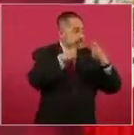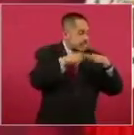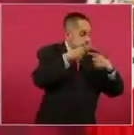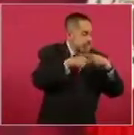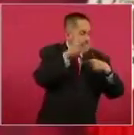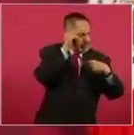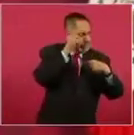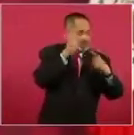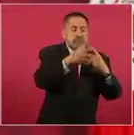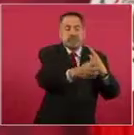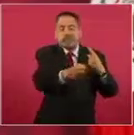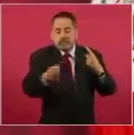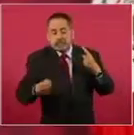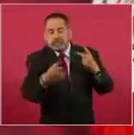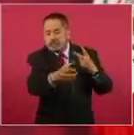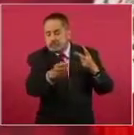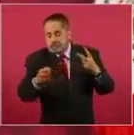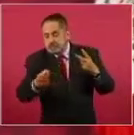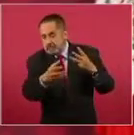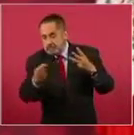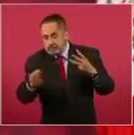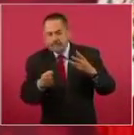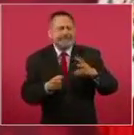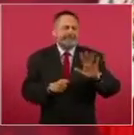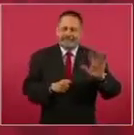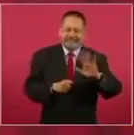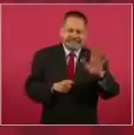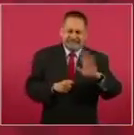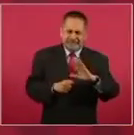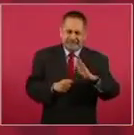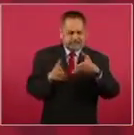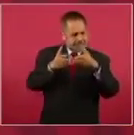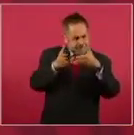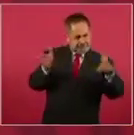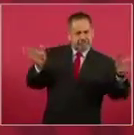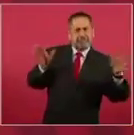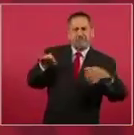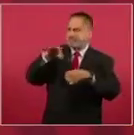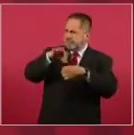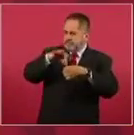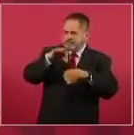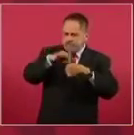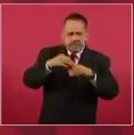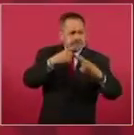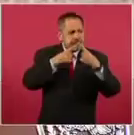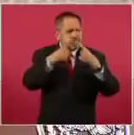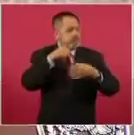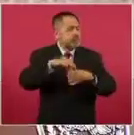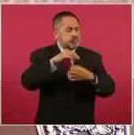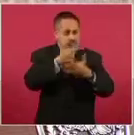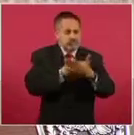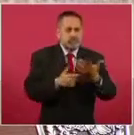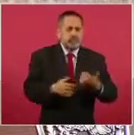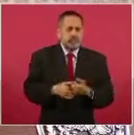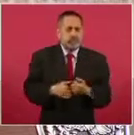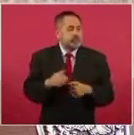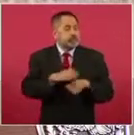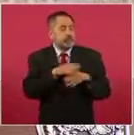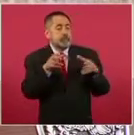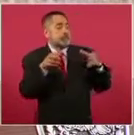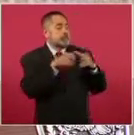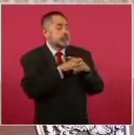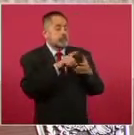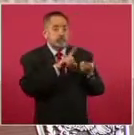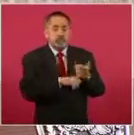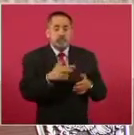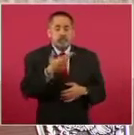y deciden en los restaurantes del